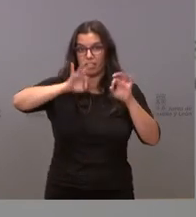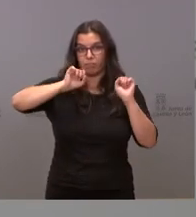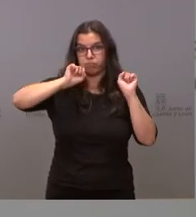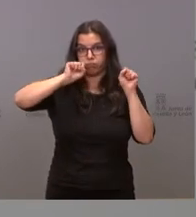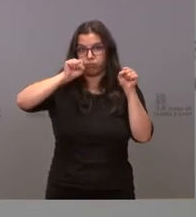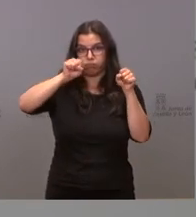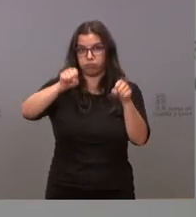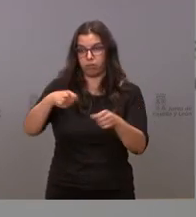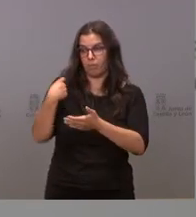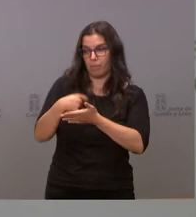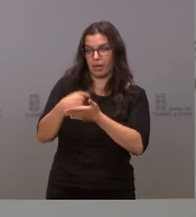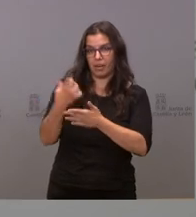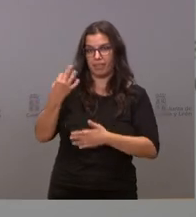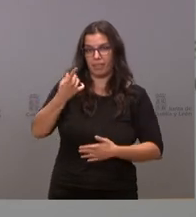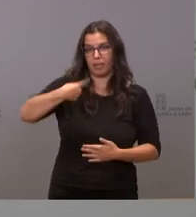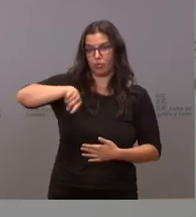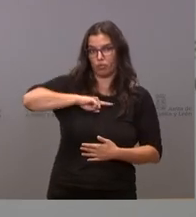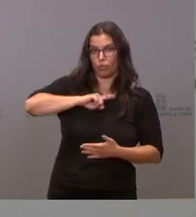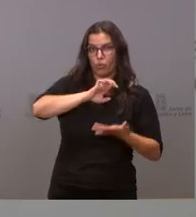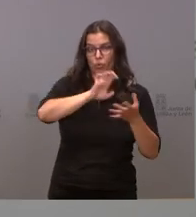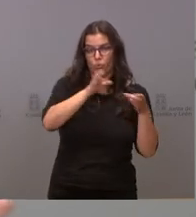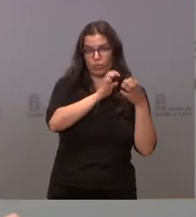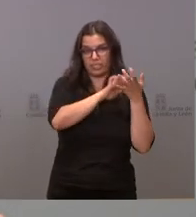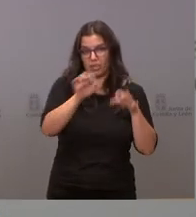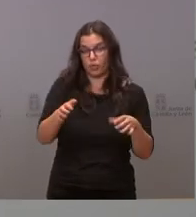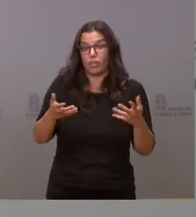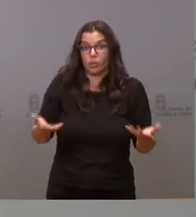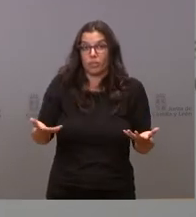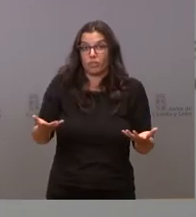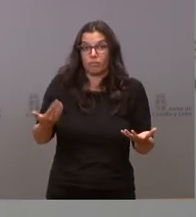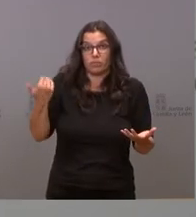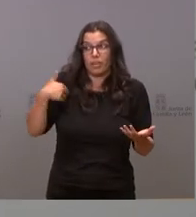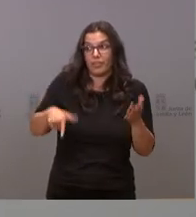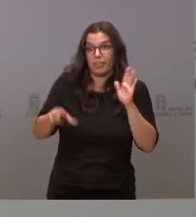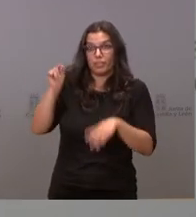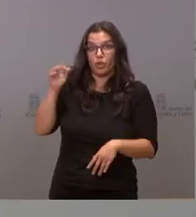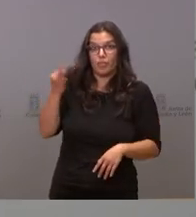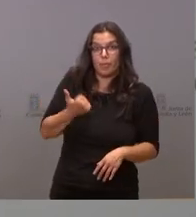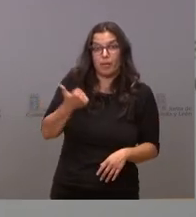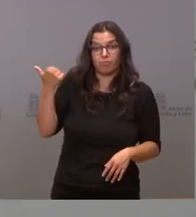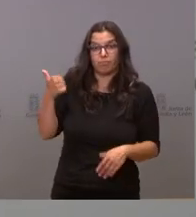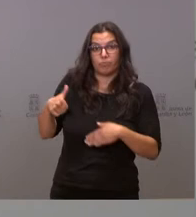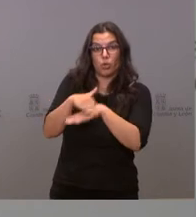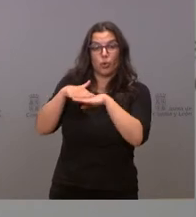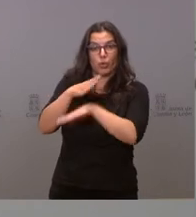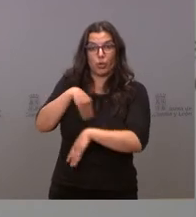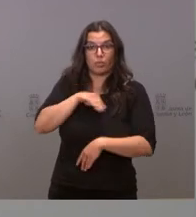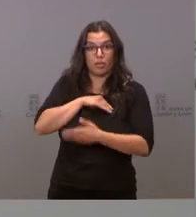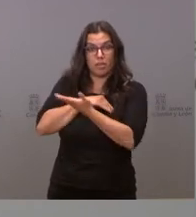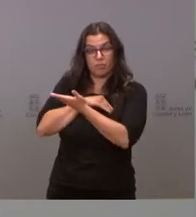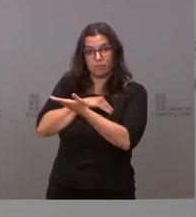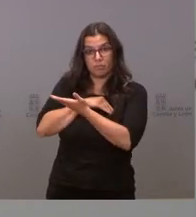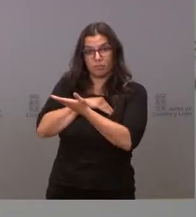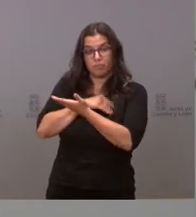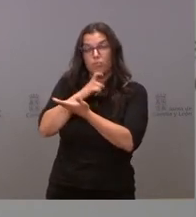la Junta de Castilla y León. Por tanto, ya es una decisión que le corresponde al gobierno de España el cómo